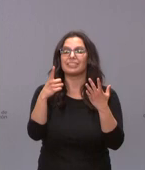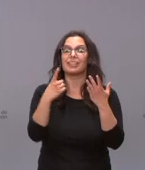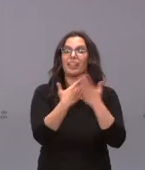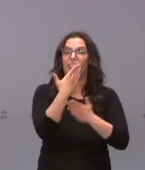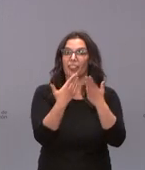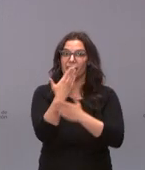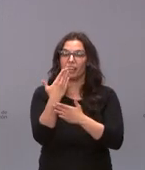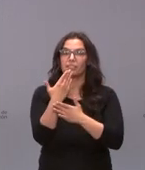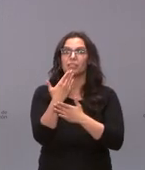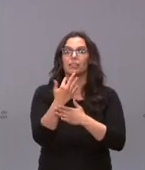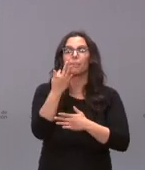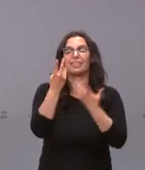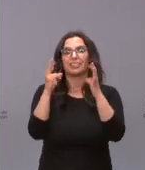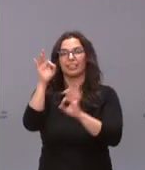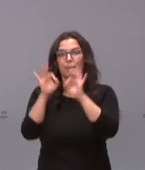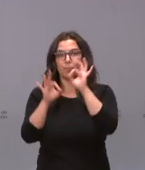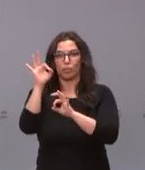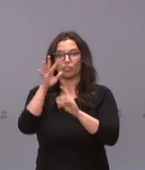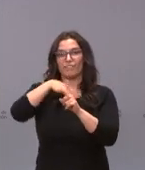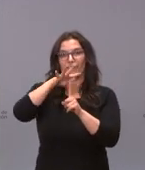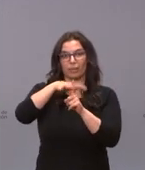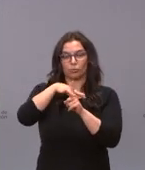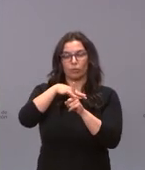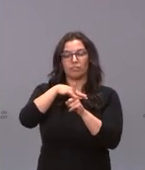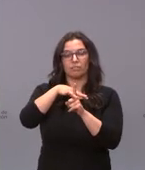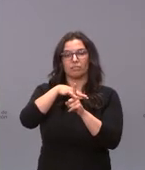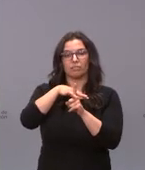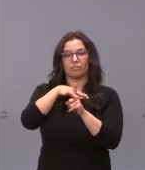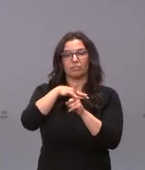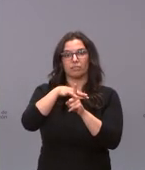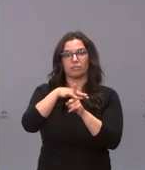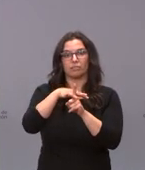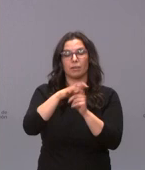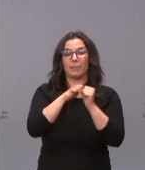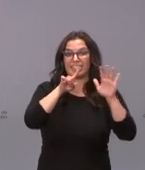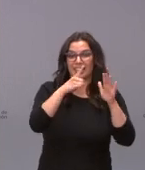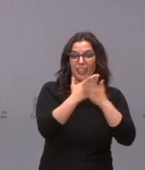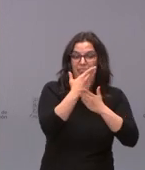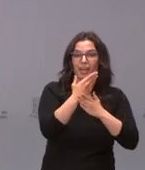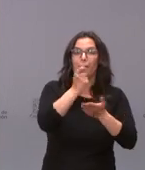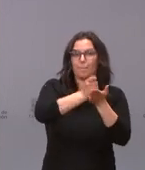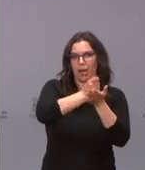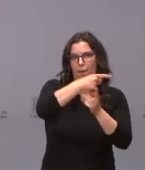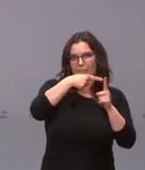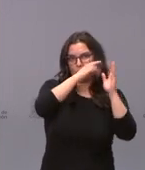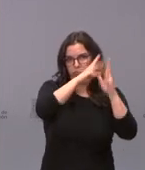el tiempo medio de pago